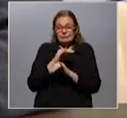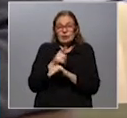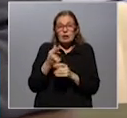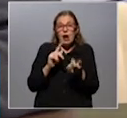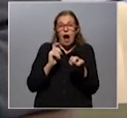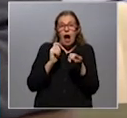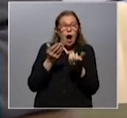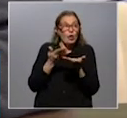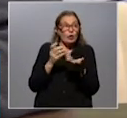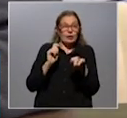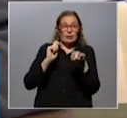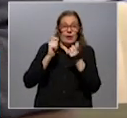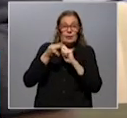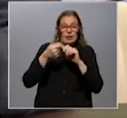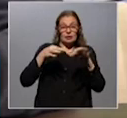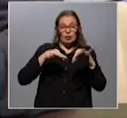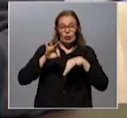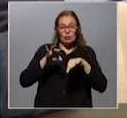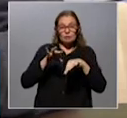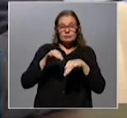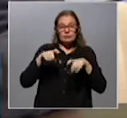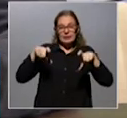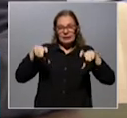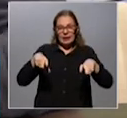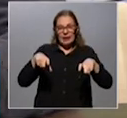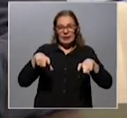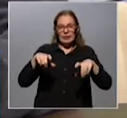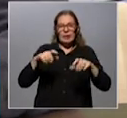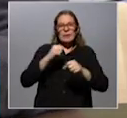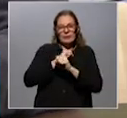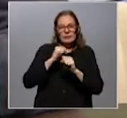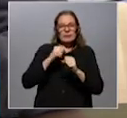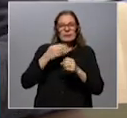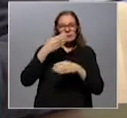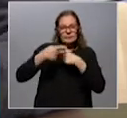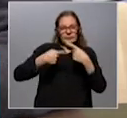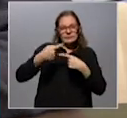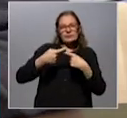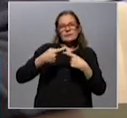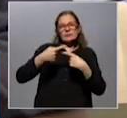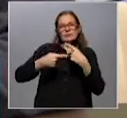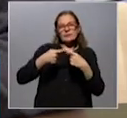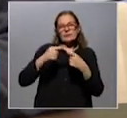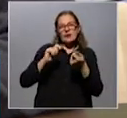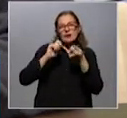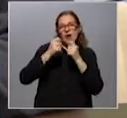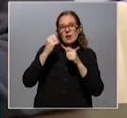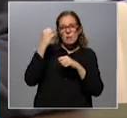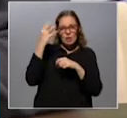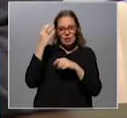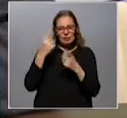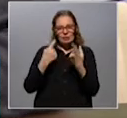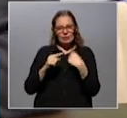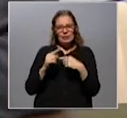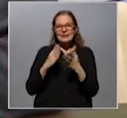reformular otro Para que el estadio Centenario sea sustentable Pueda desarrollarse Pueda modernizarse Y